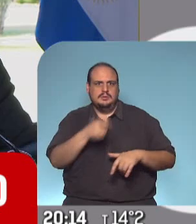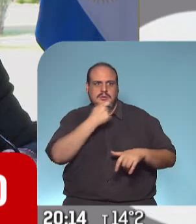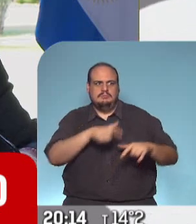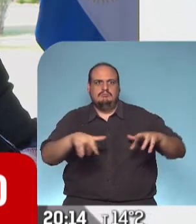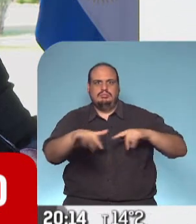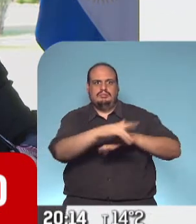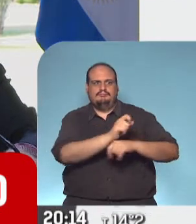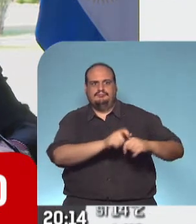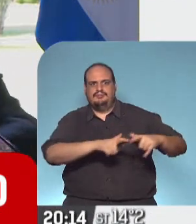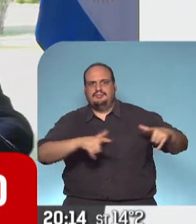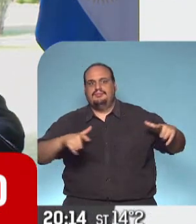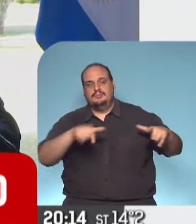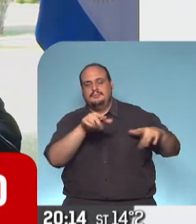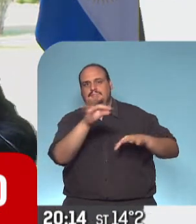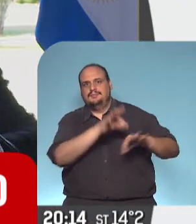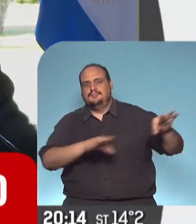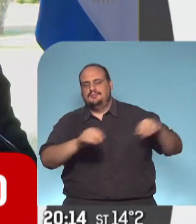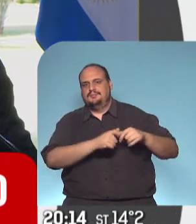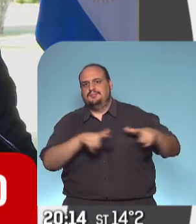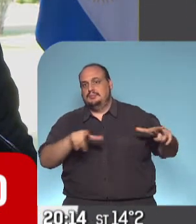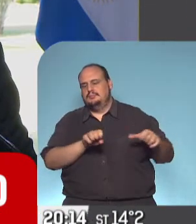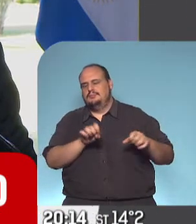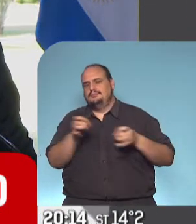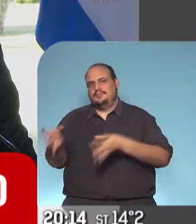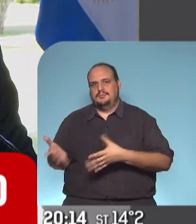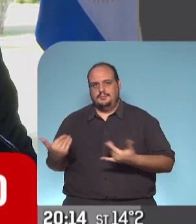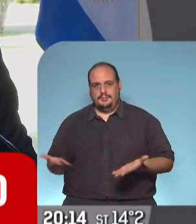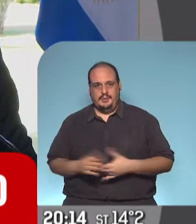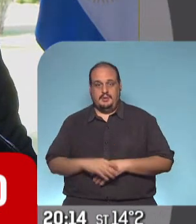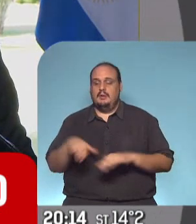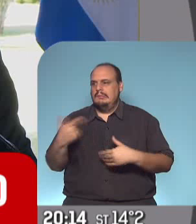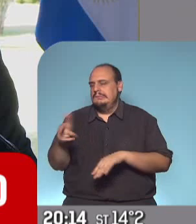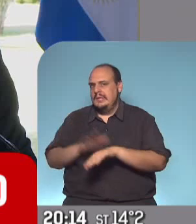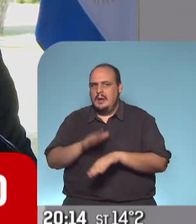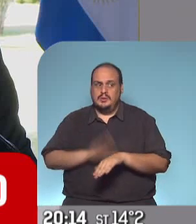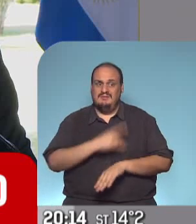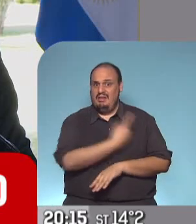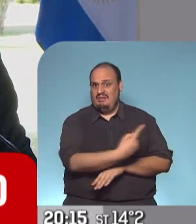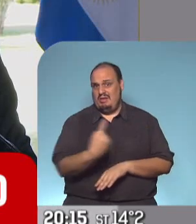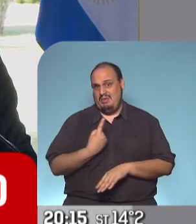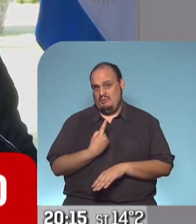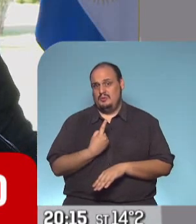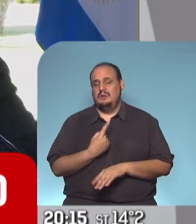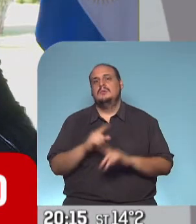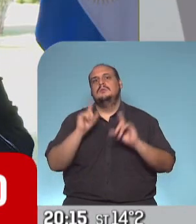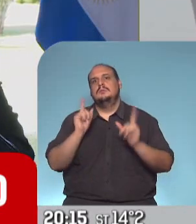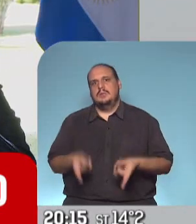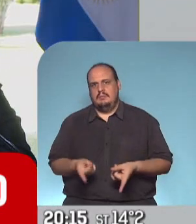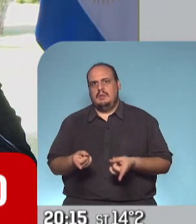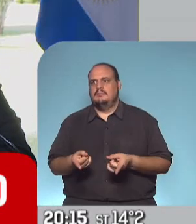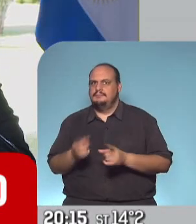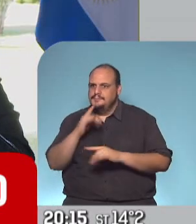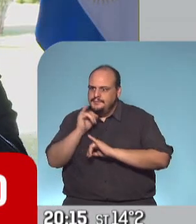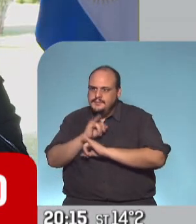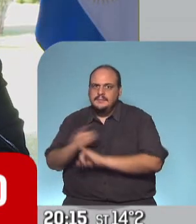partir del lunes va a empezar una apertura real, concreta. Entonces, un llamado a la responsabilidad individual pero también reforzar el